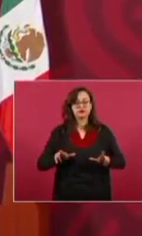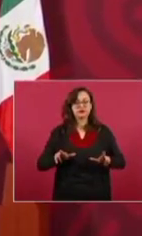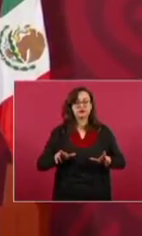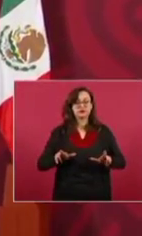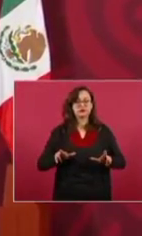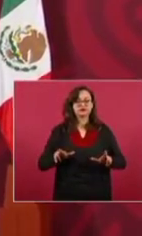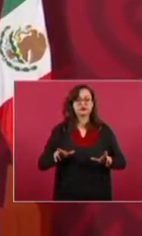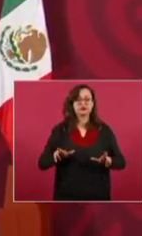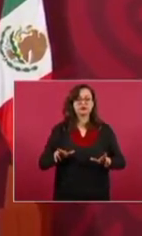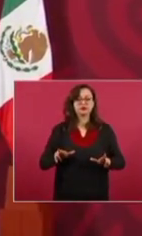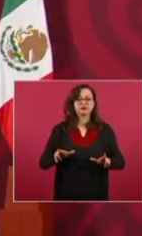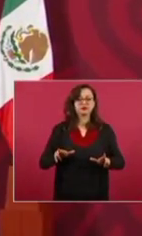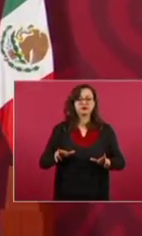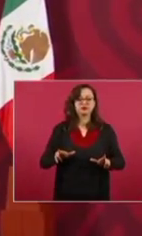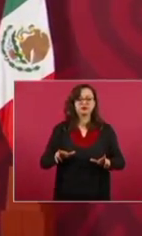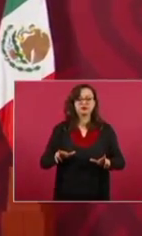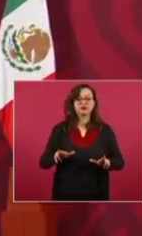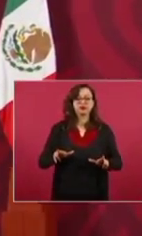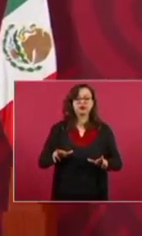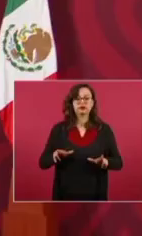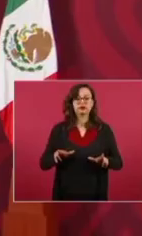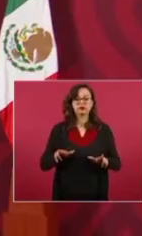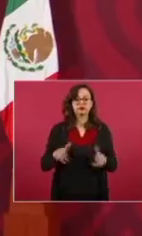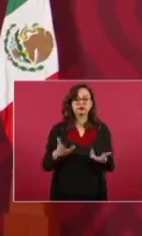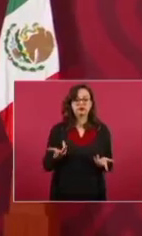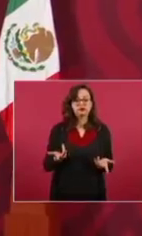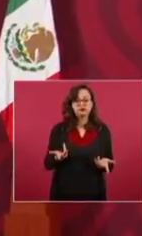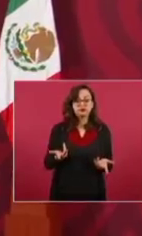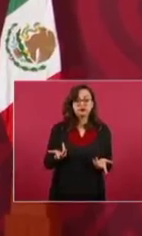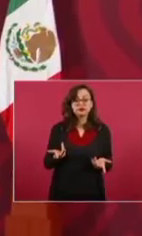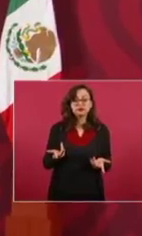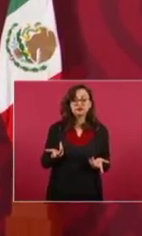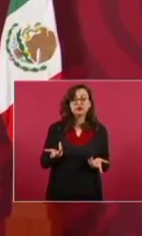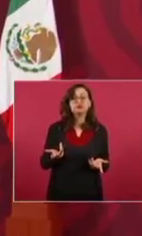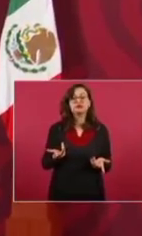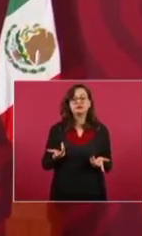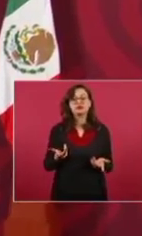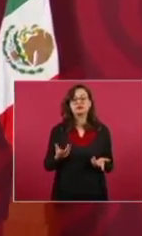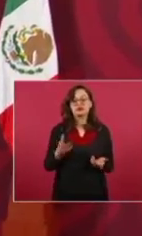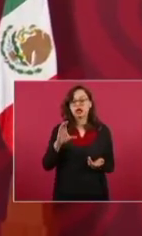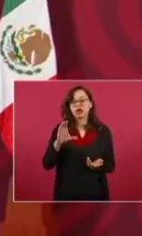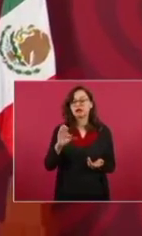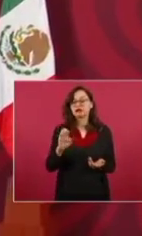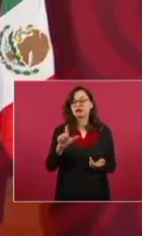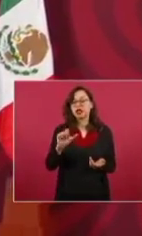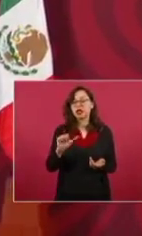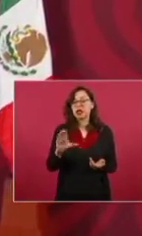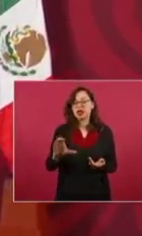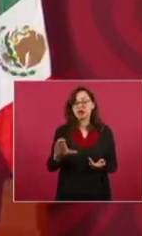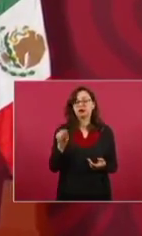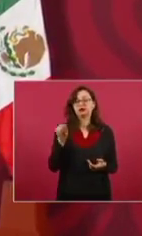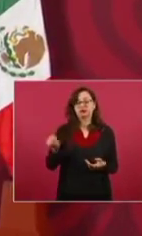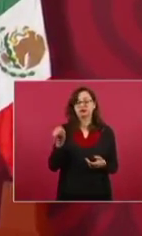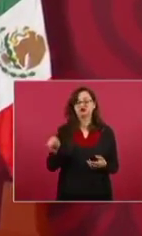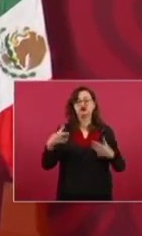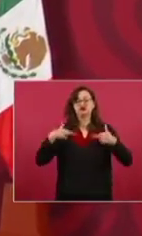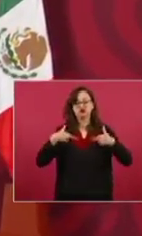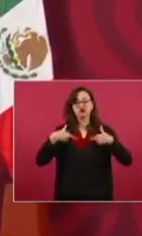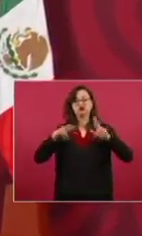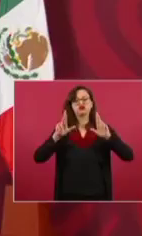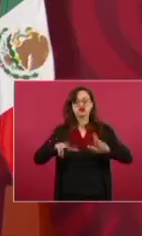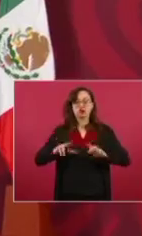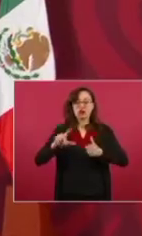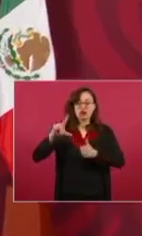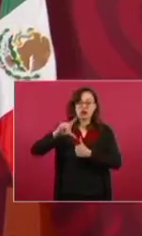de la CELAC, de los países de América